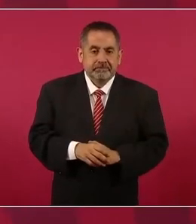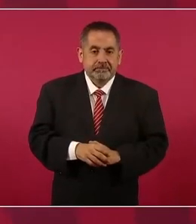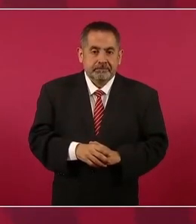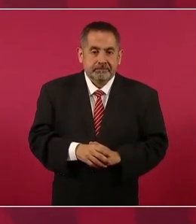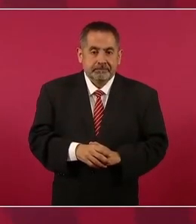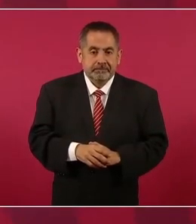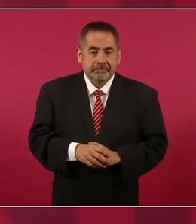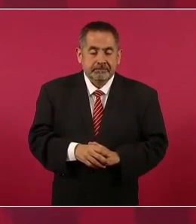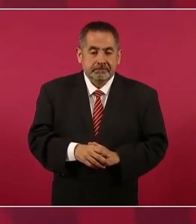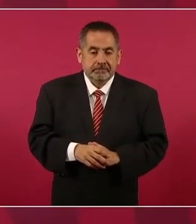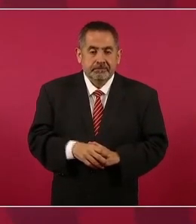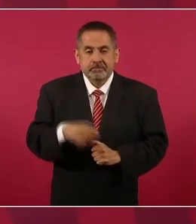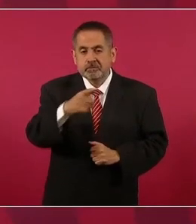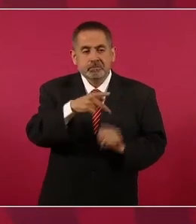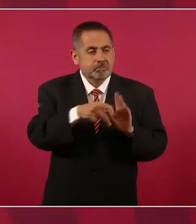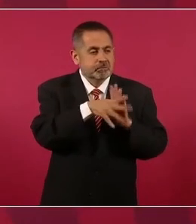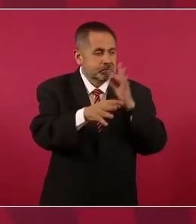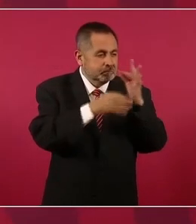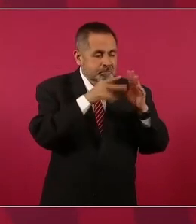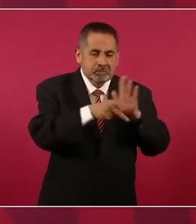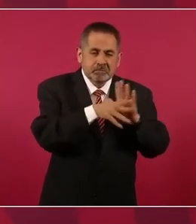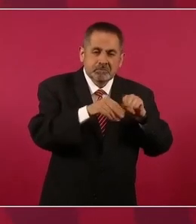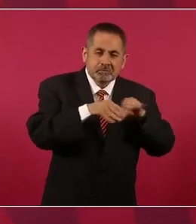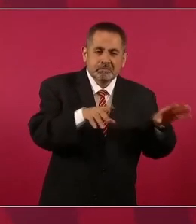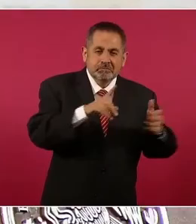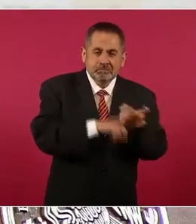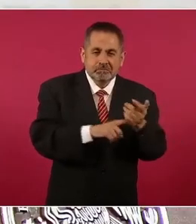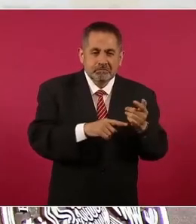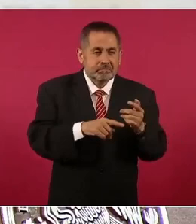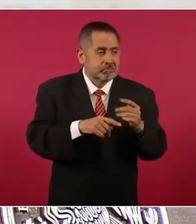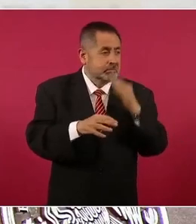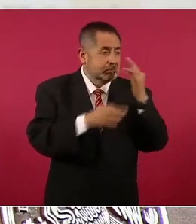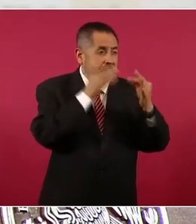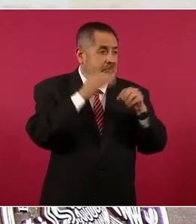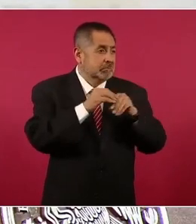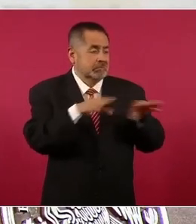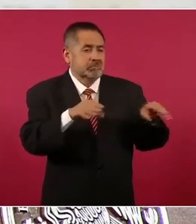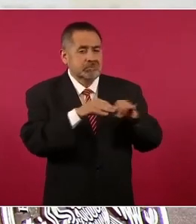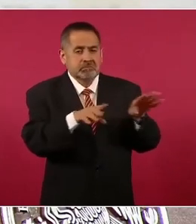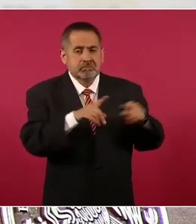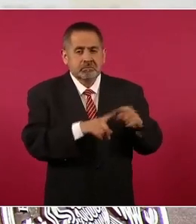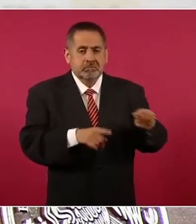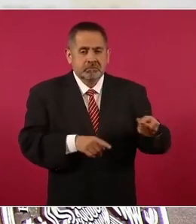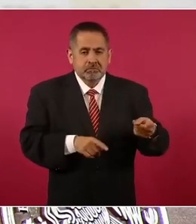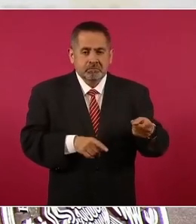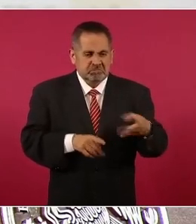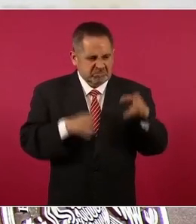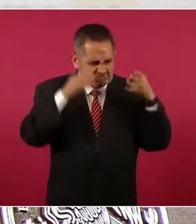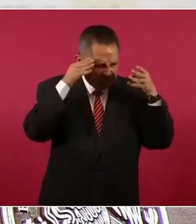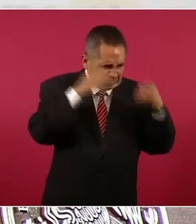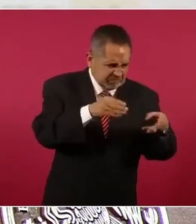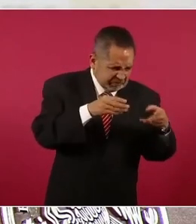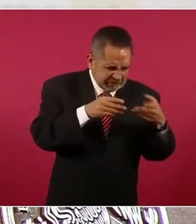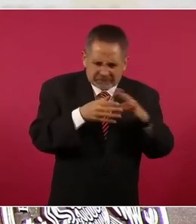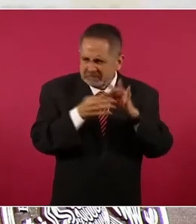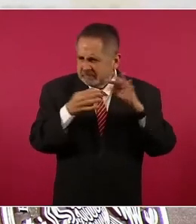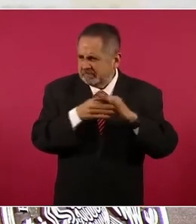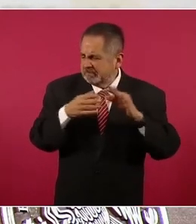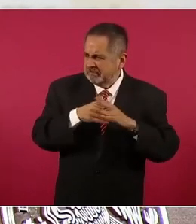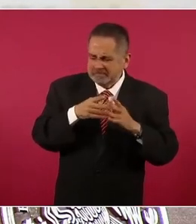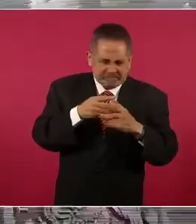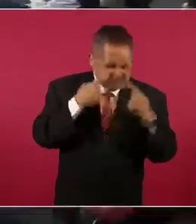una prensa y medios de información que están dedicados por completo